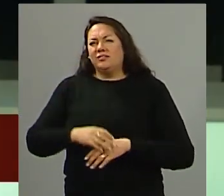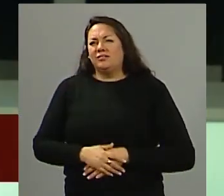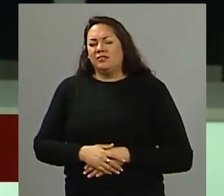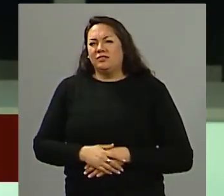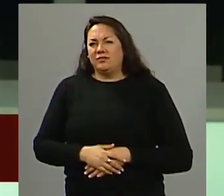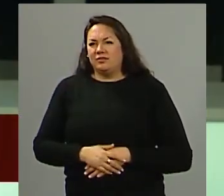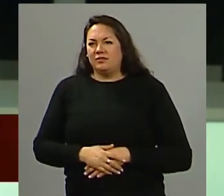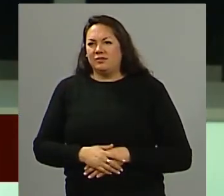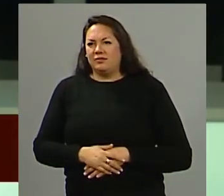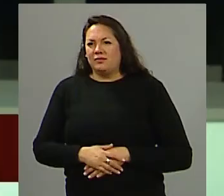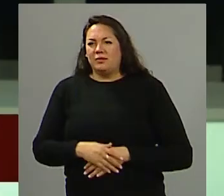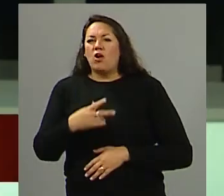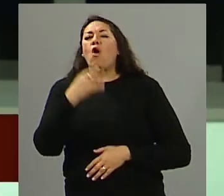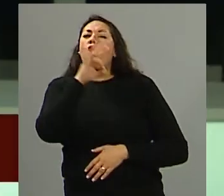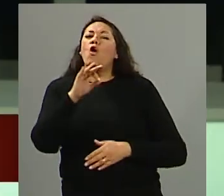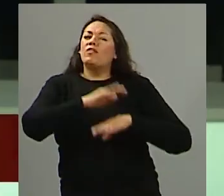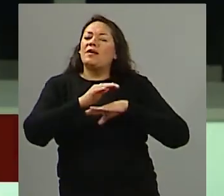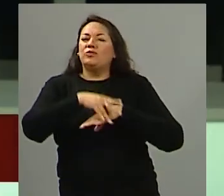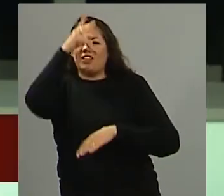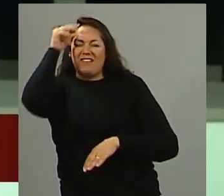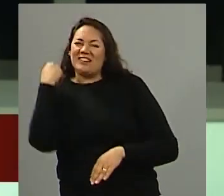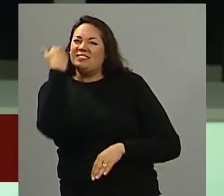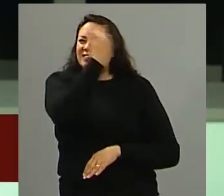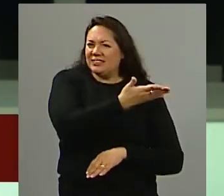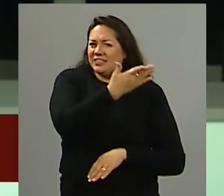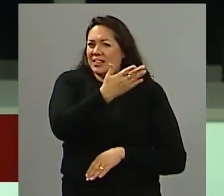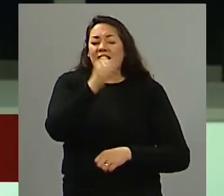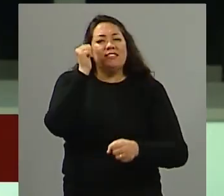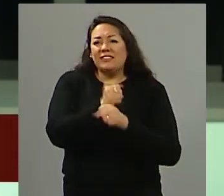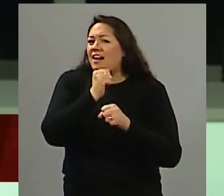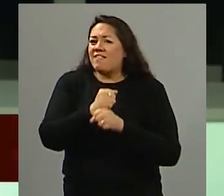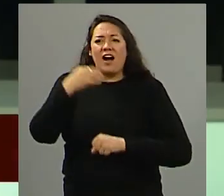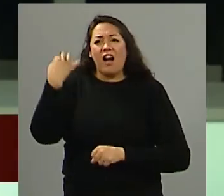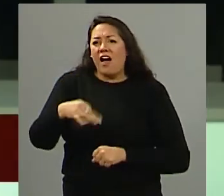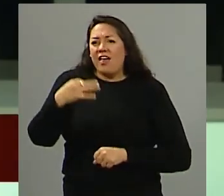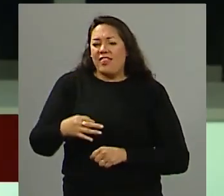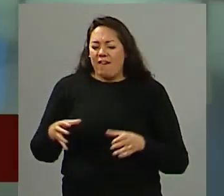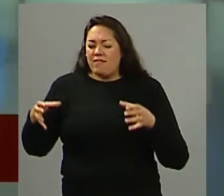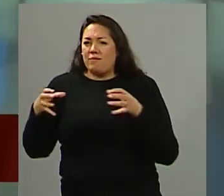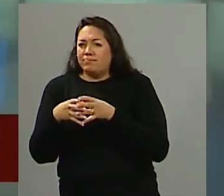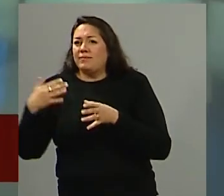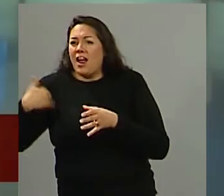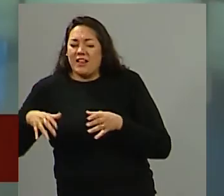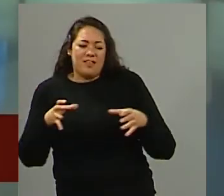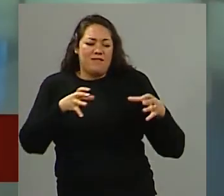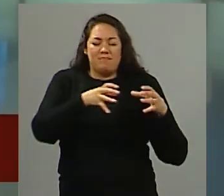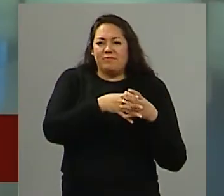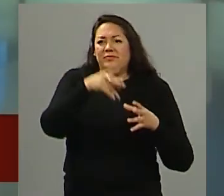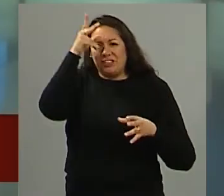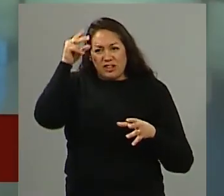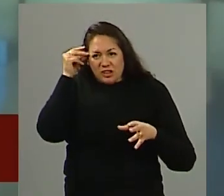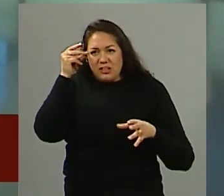de nuestro país limítrofe Chile es un trabajo que tiene que darse muchísima coordinación sí